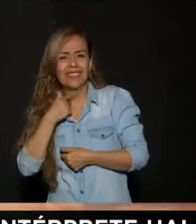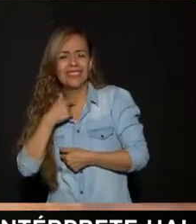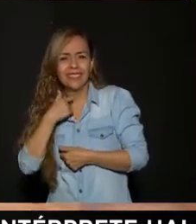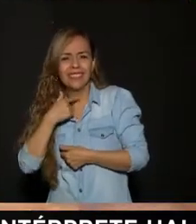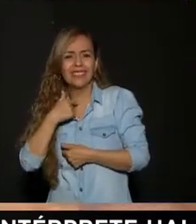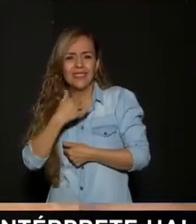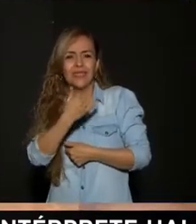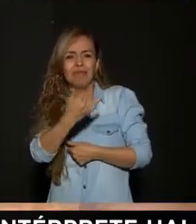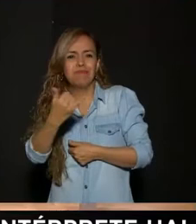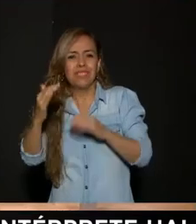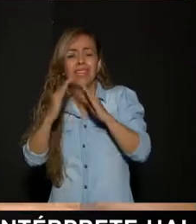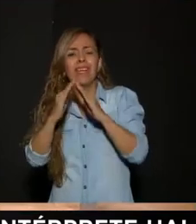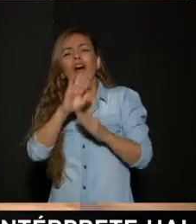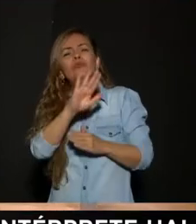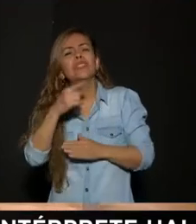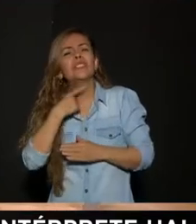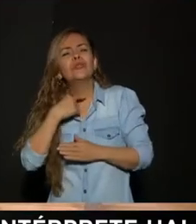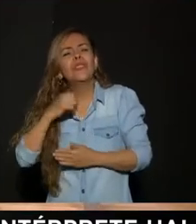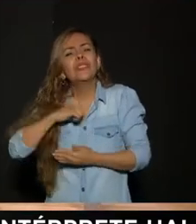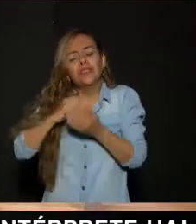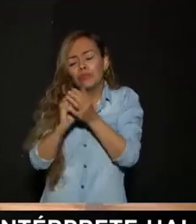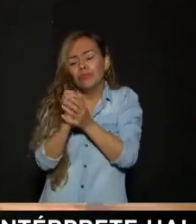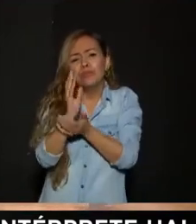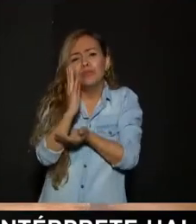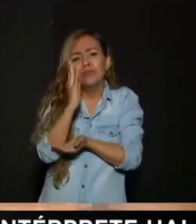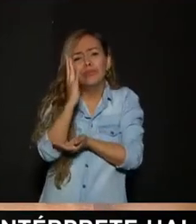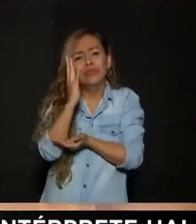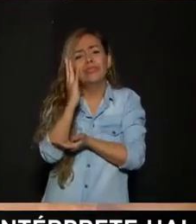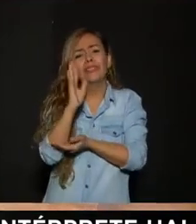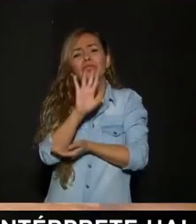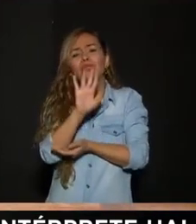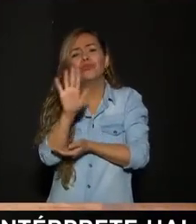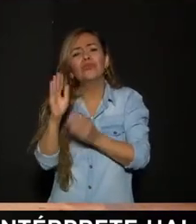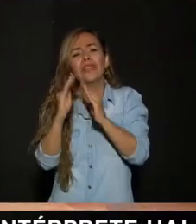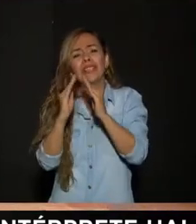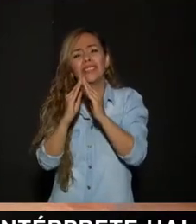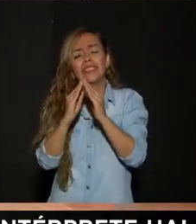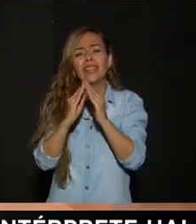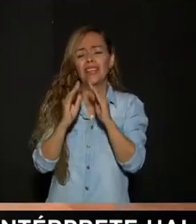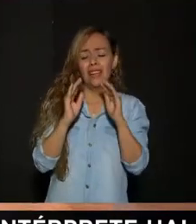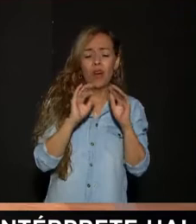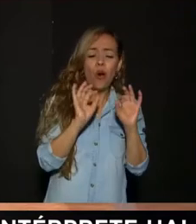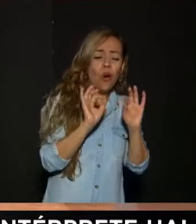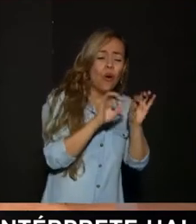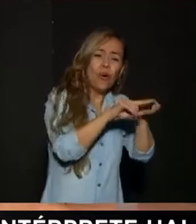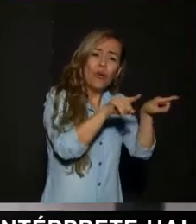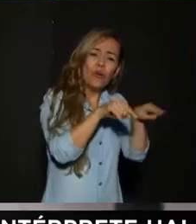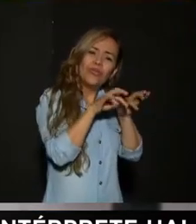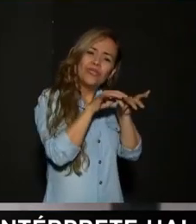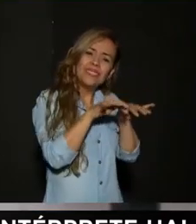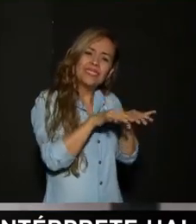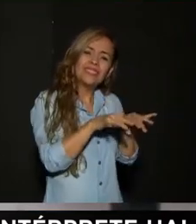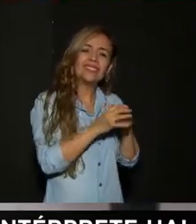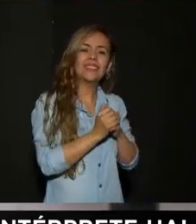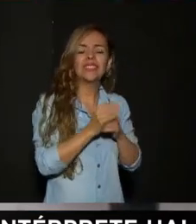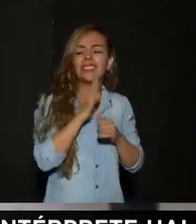Porque A ver A quien no le gusta Tener una planta A quien no le gusta Tener una suculenta En su casa En la oficina En fin Entonces Para